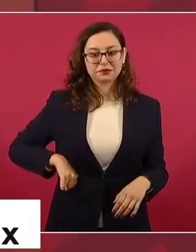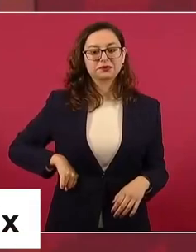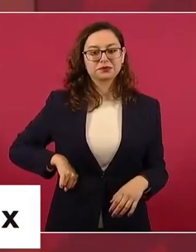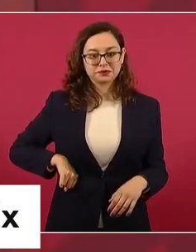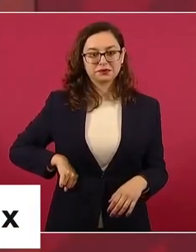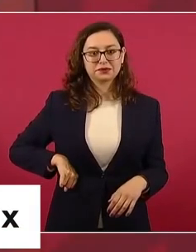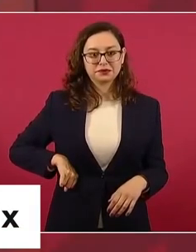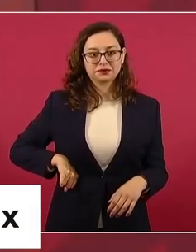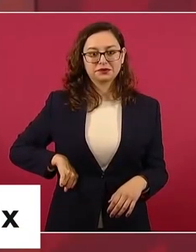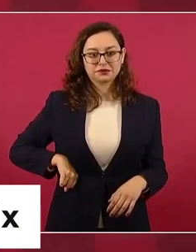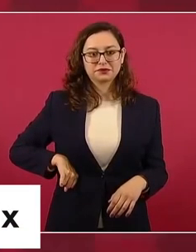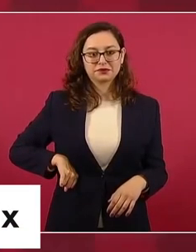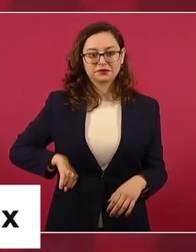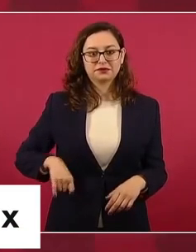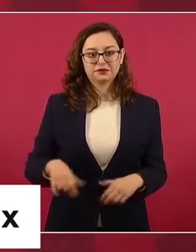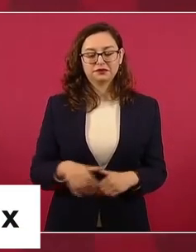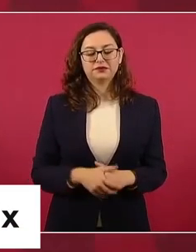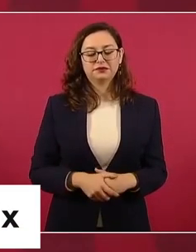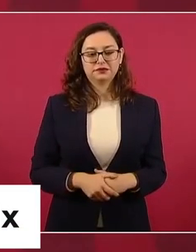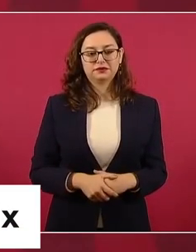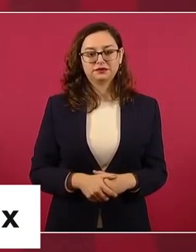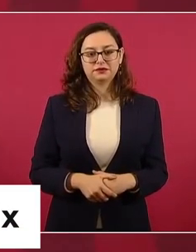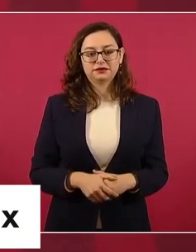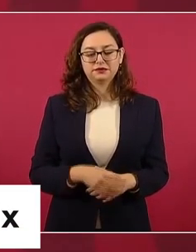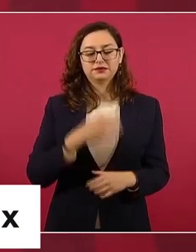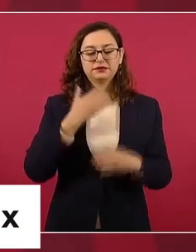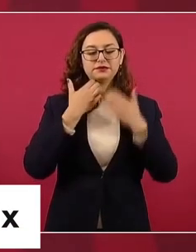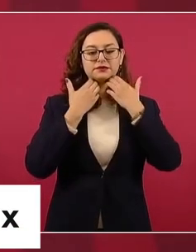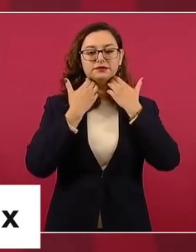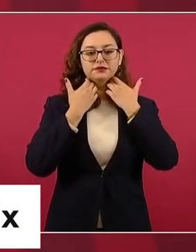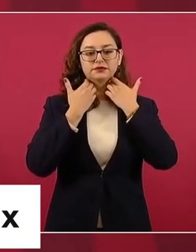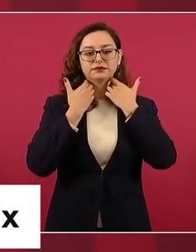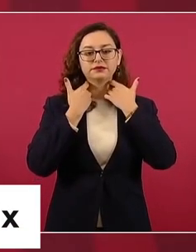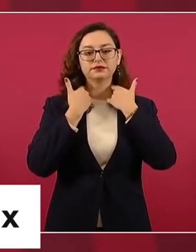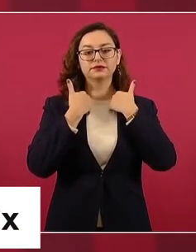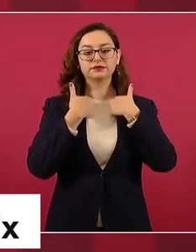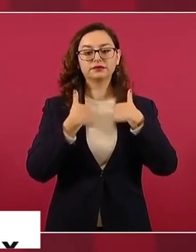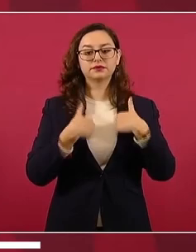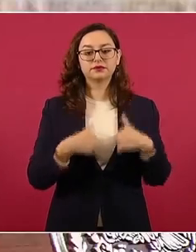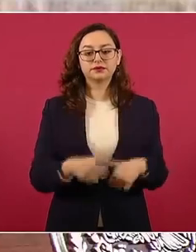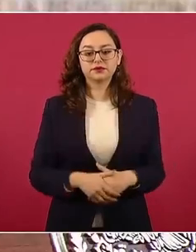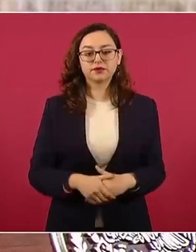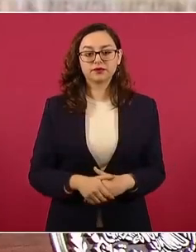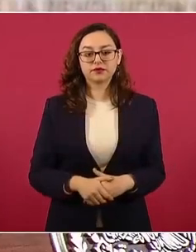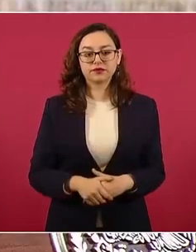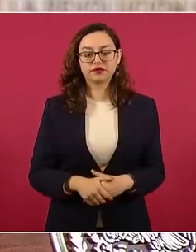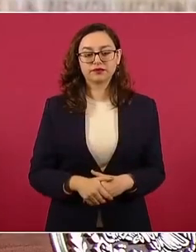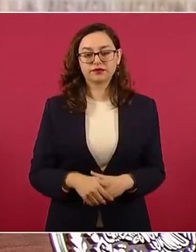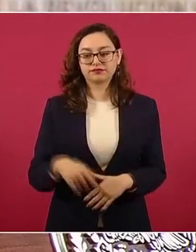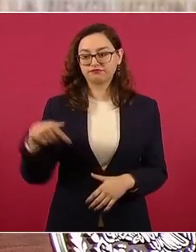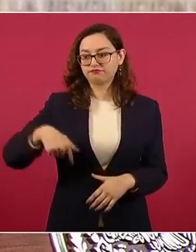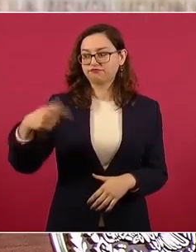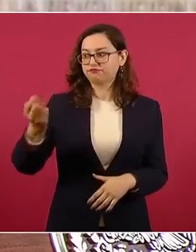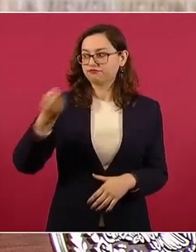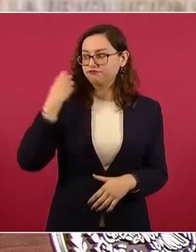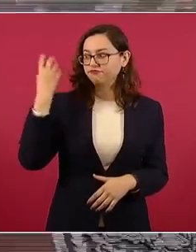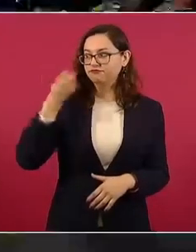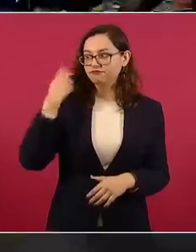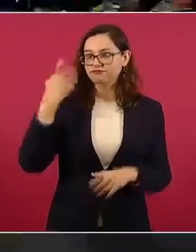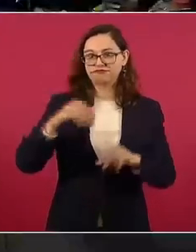pasa sobre esta situación.